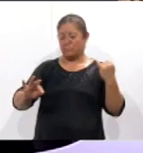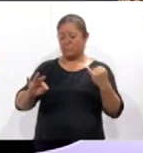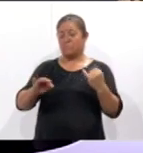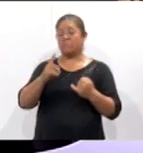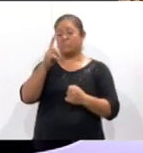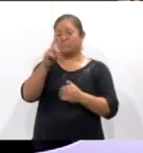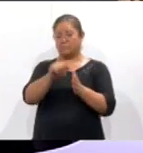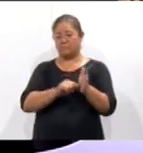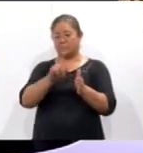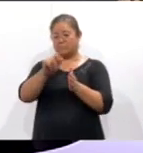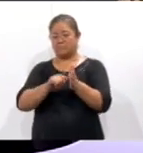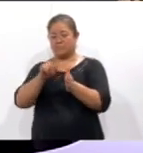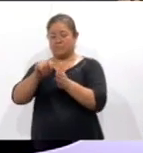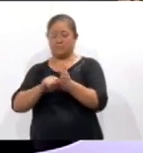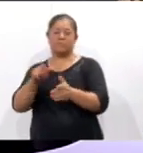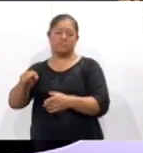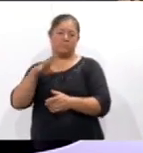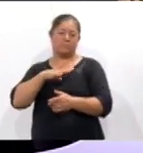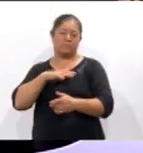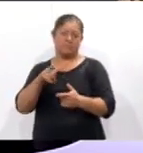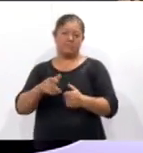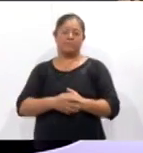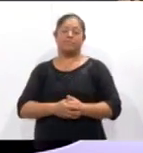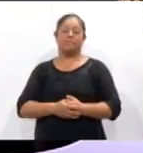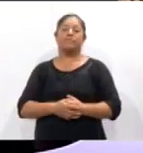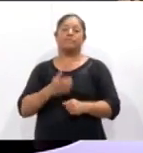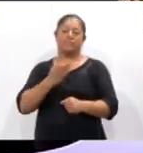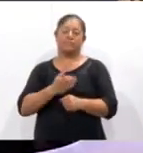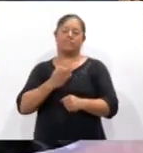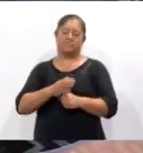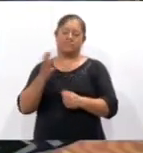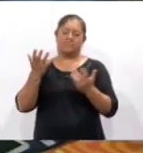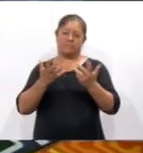realizan y estas fueron las que se llevaron a cabo en este mes de abril.